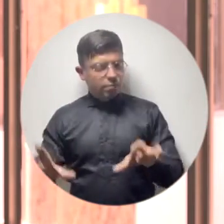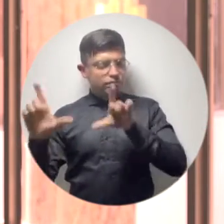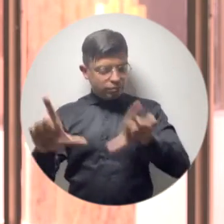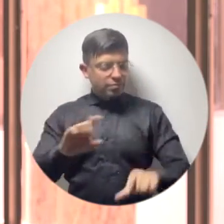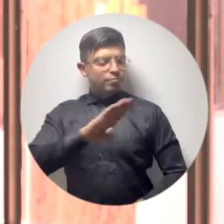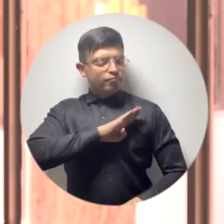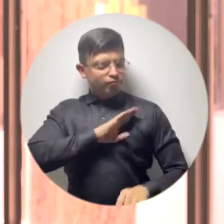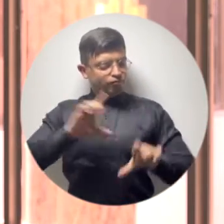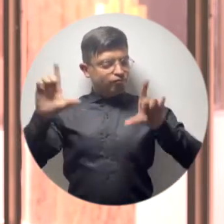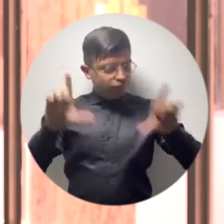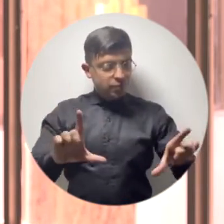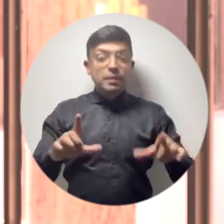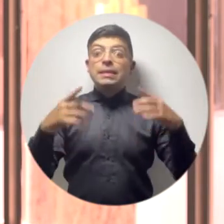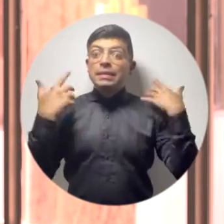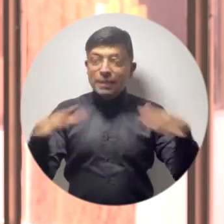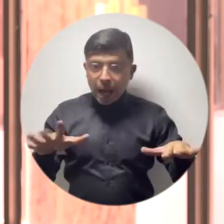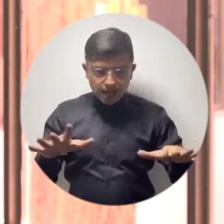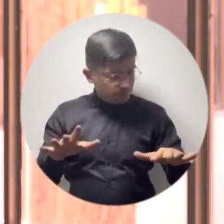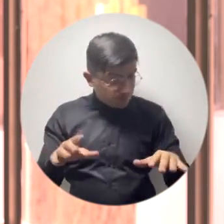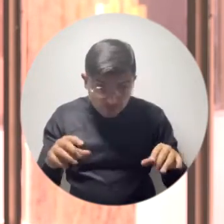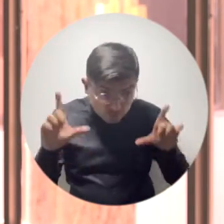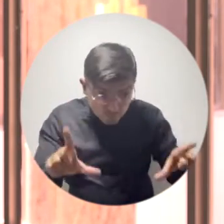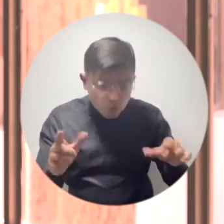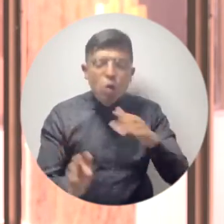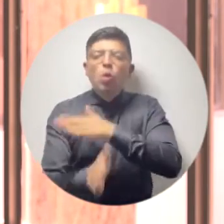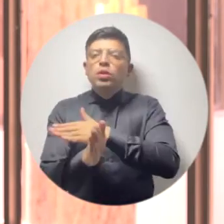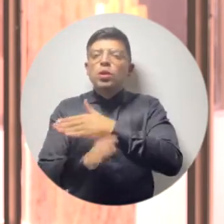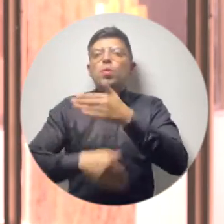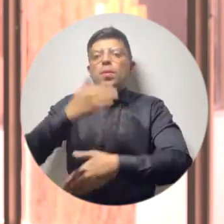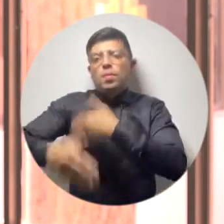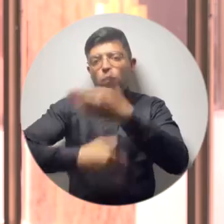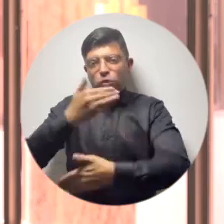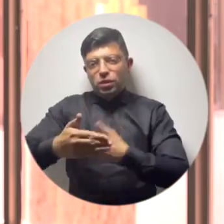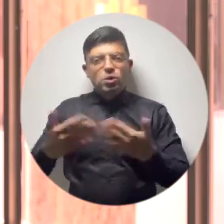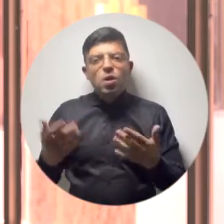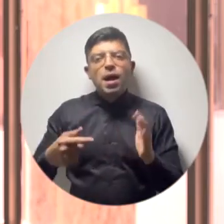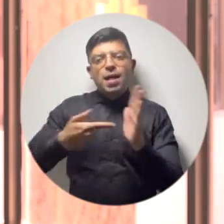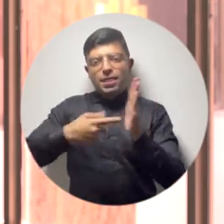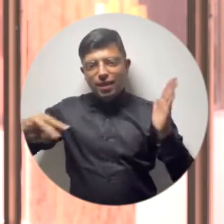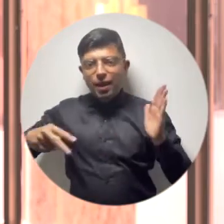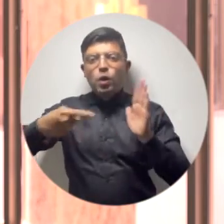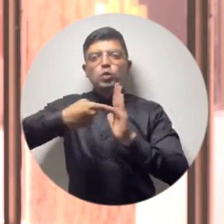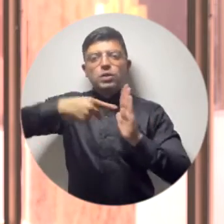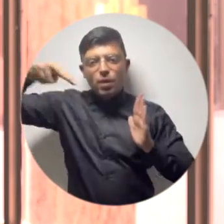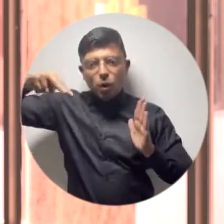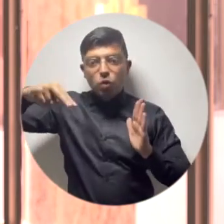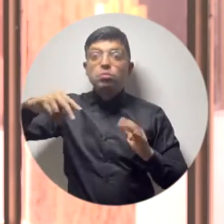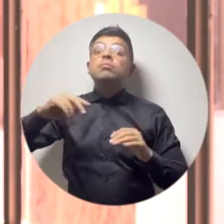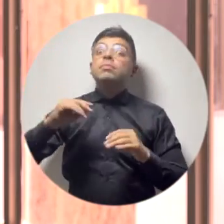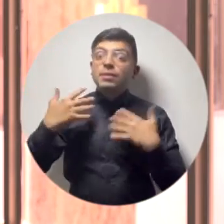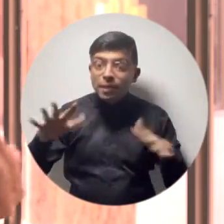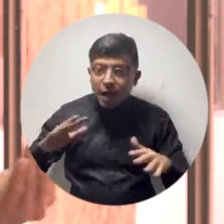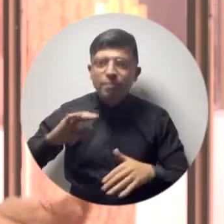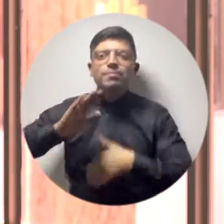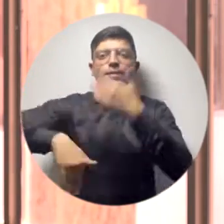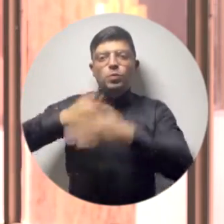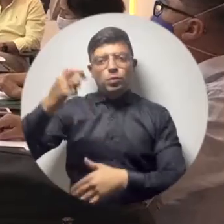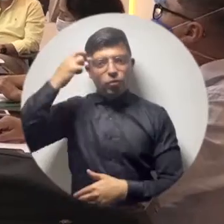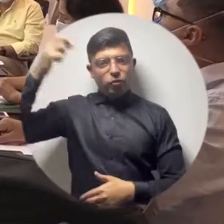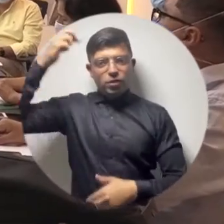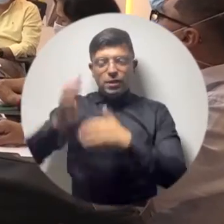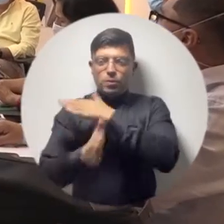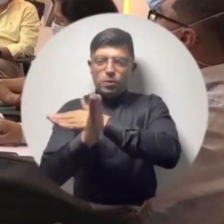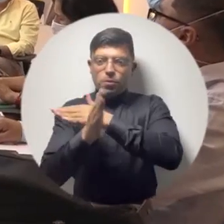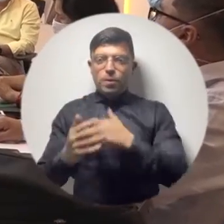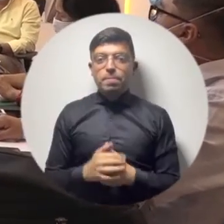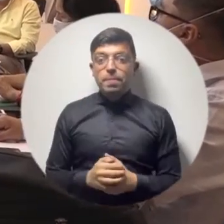gradúen como bachilleres e inmediatamente continúen su proceso de formación como técnicos, tecnólogos y después como profesionales.